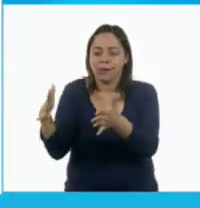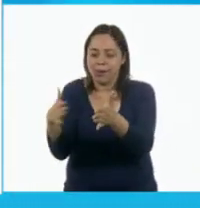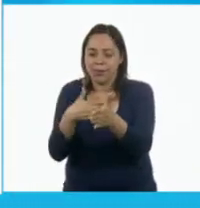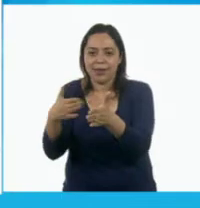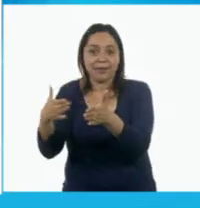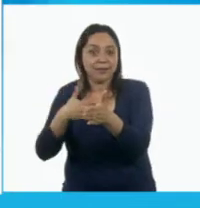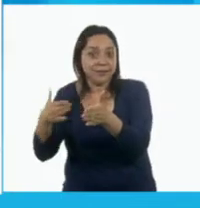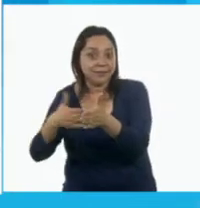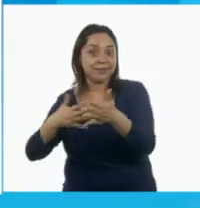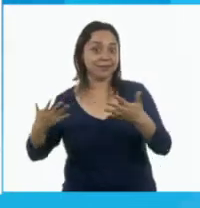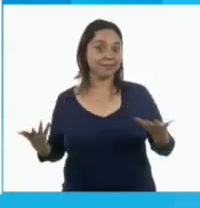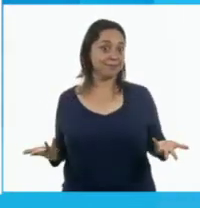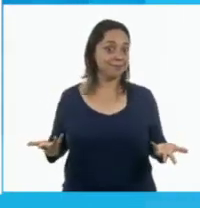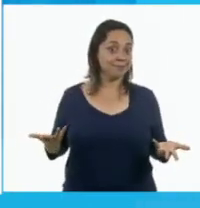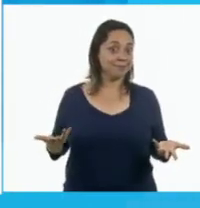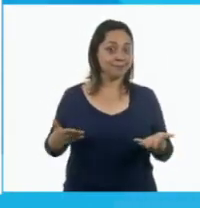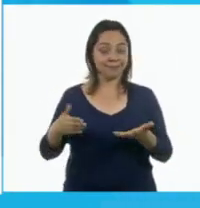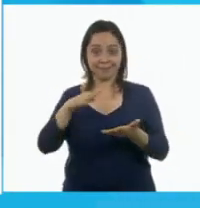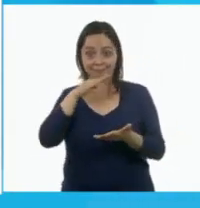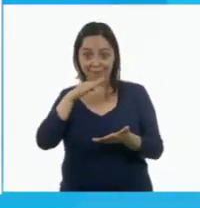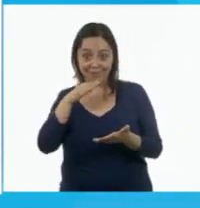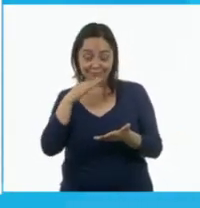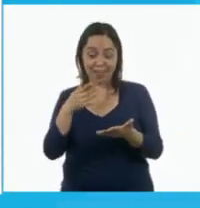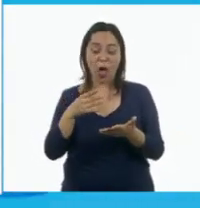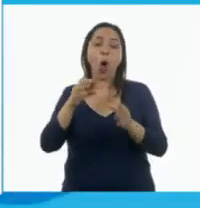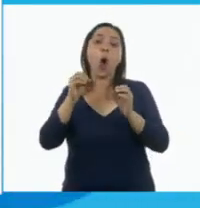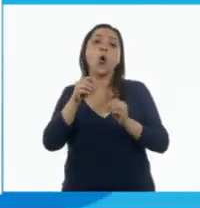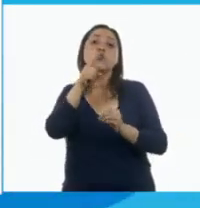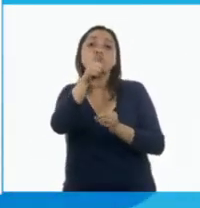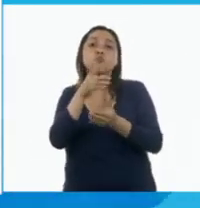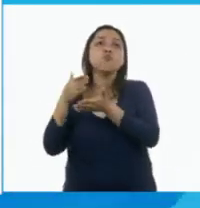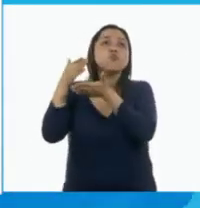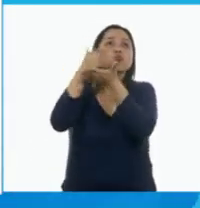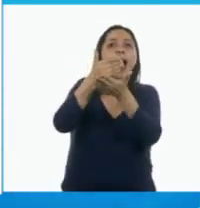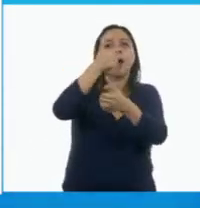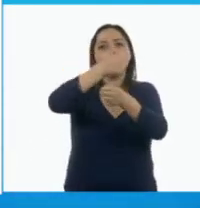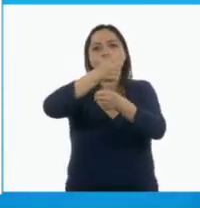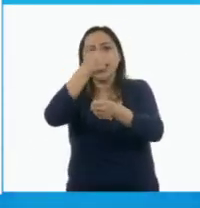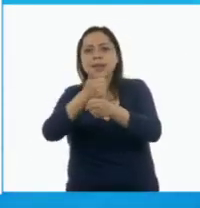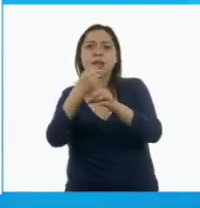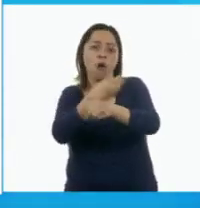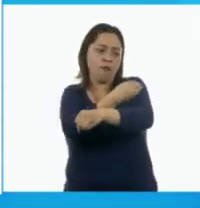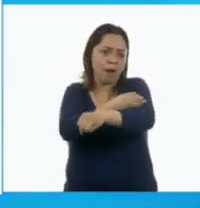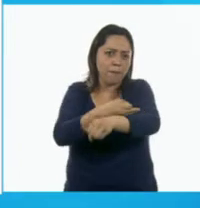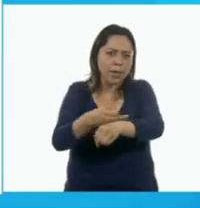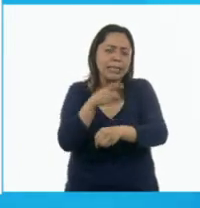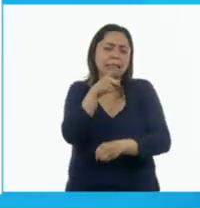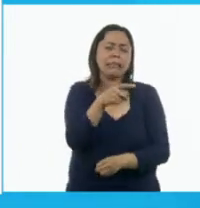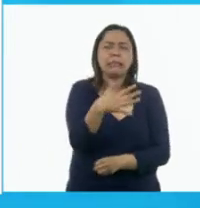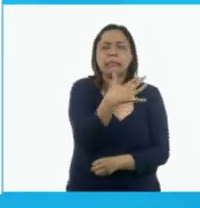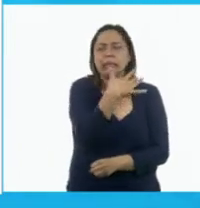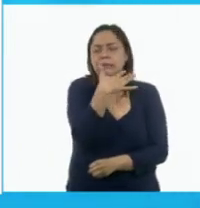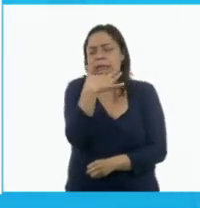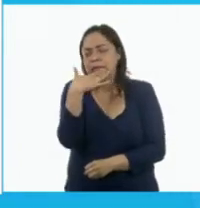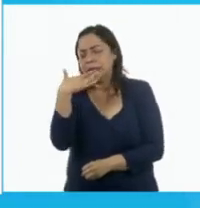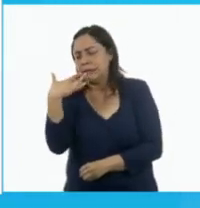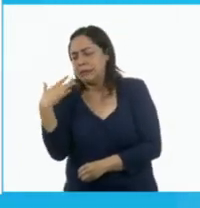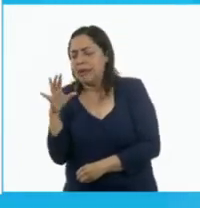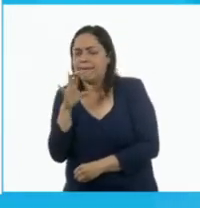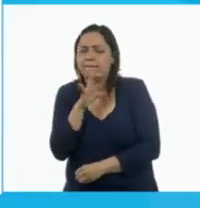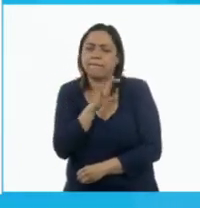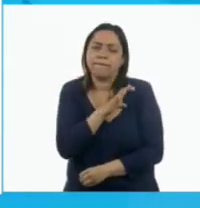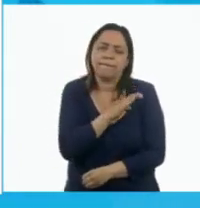puedes poner algo que cuando vas con tu abuelita o con algún familiar es exquisito ese platillo, me encanta.